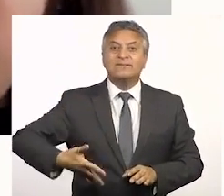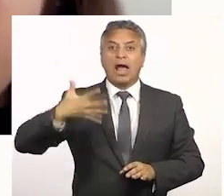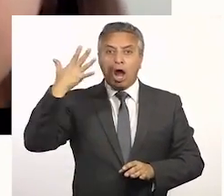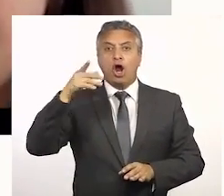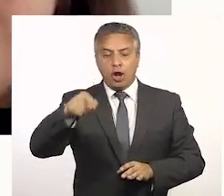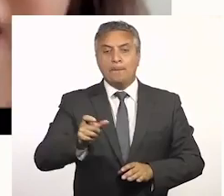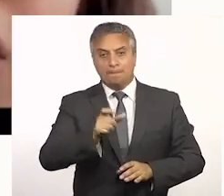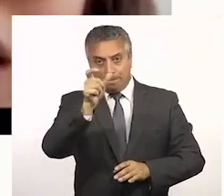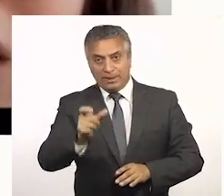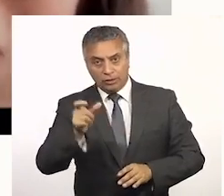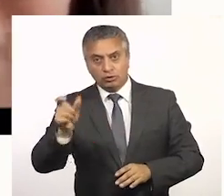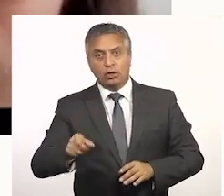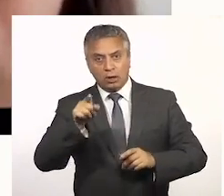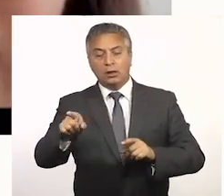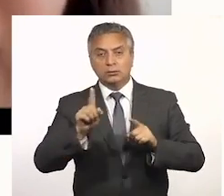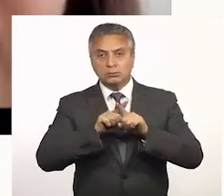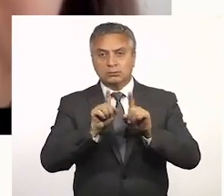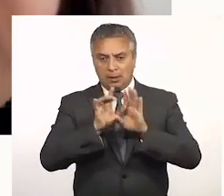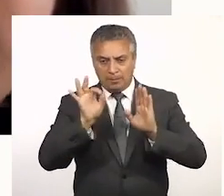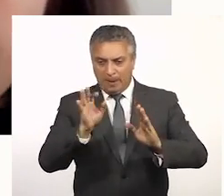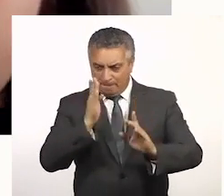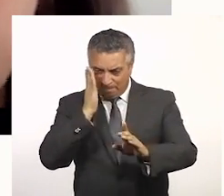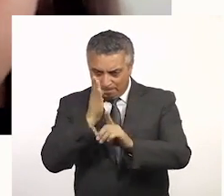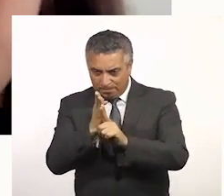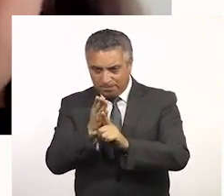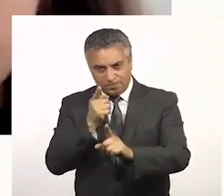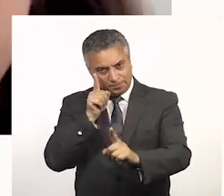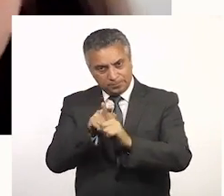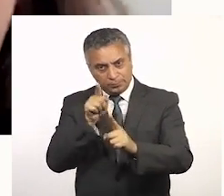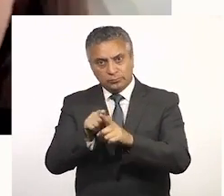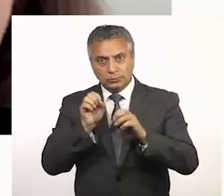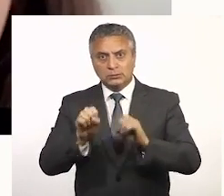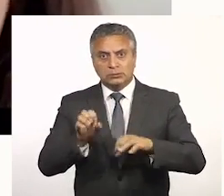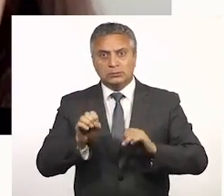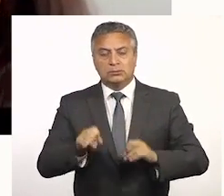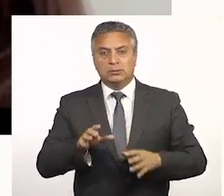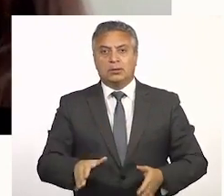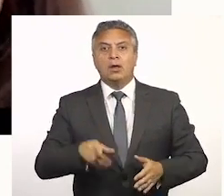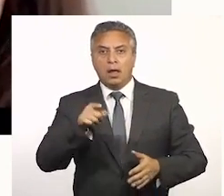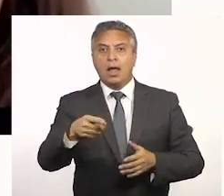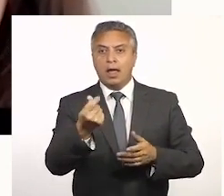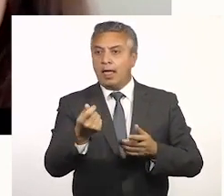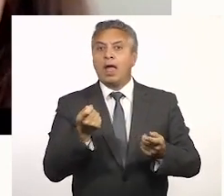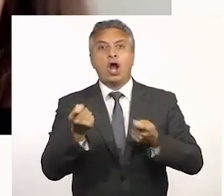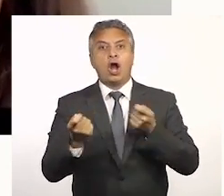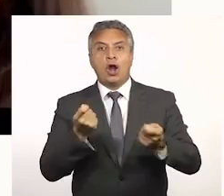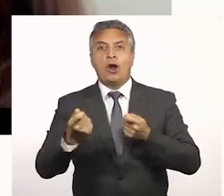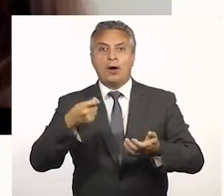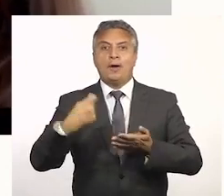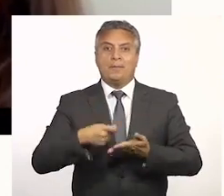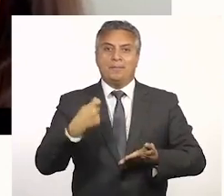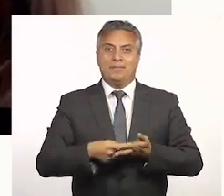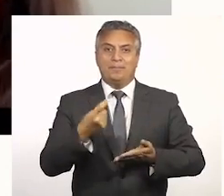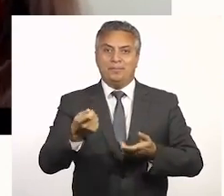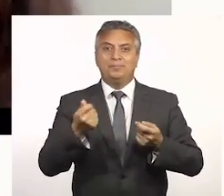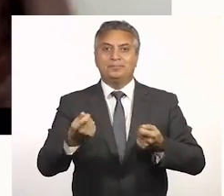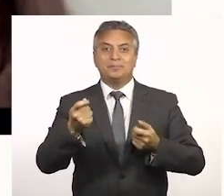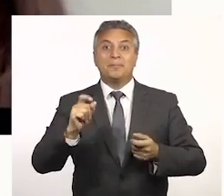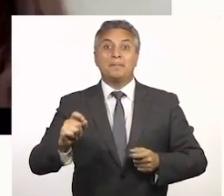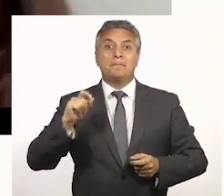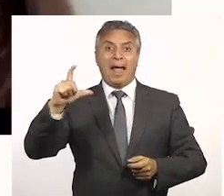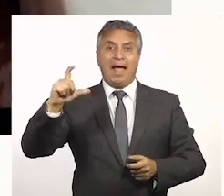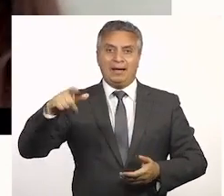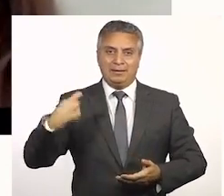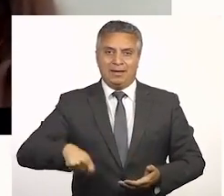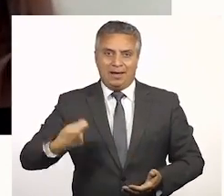que te valore como persona y sea una educación más personalizada en ese sentido, es solo con económicamente